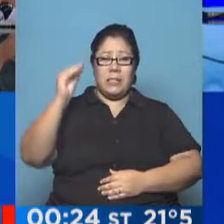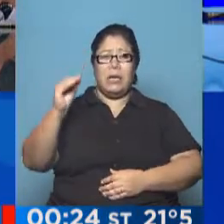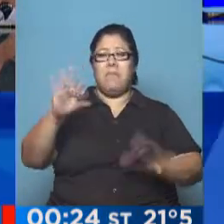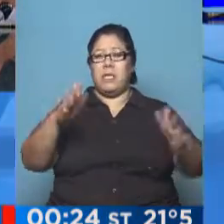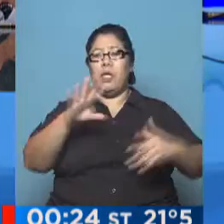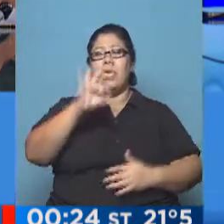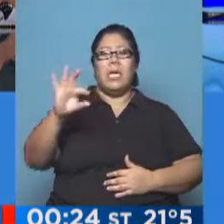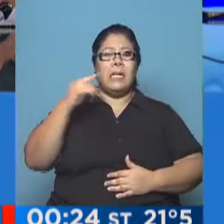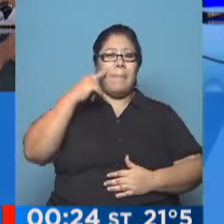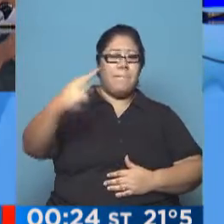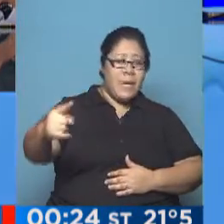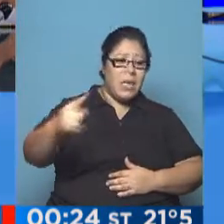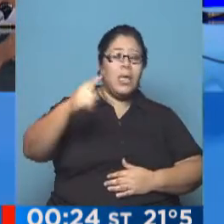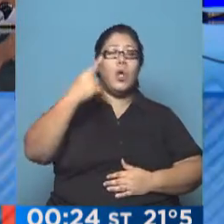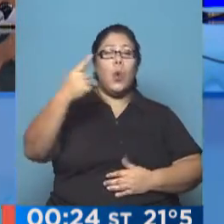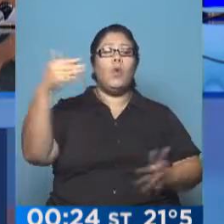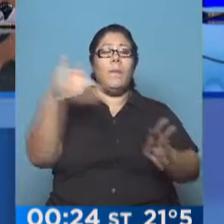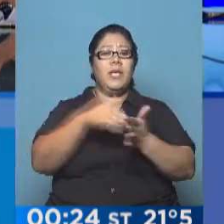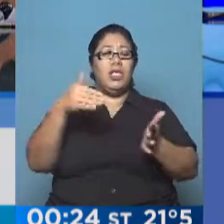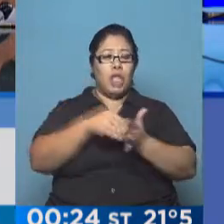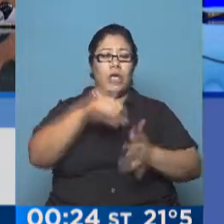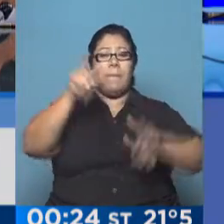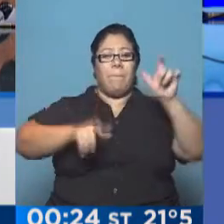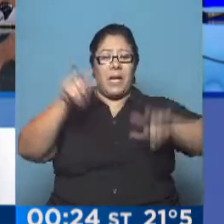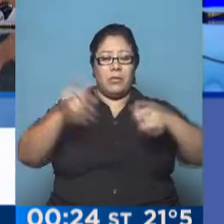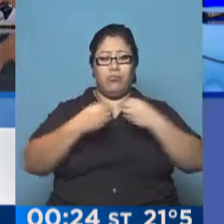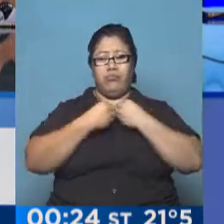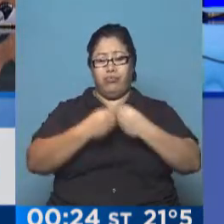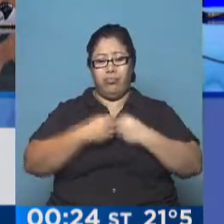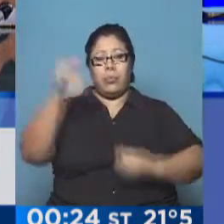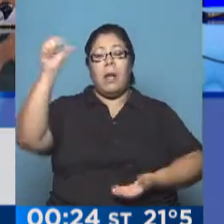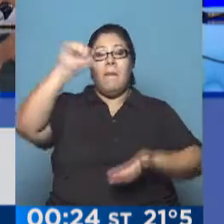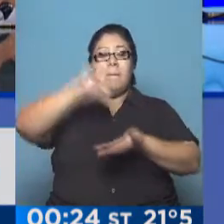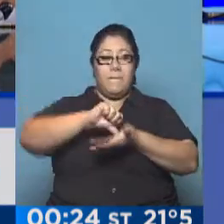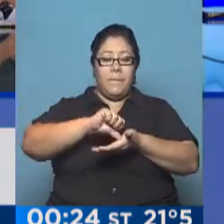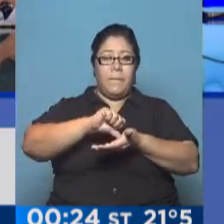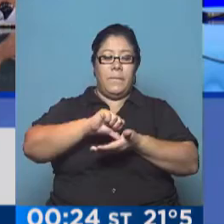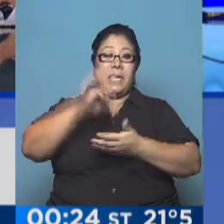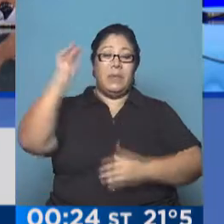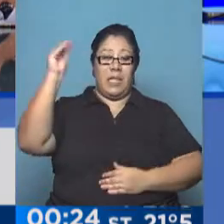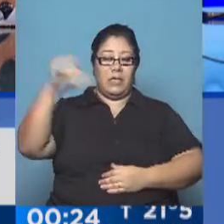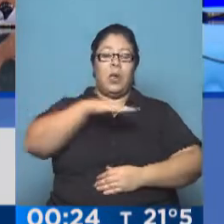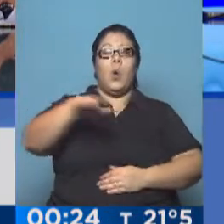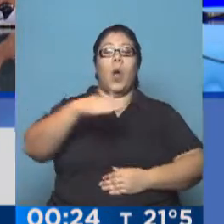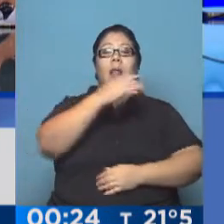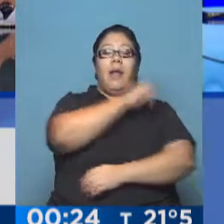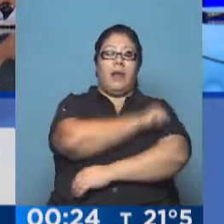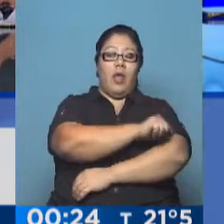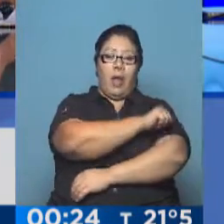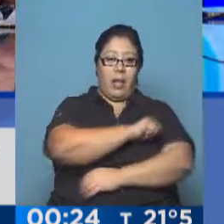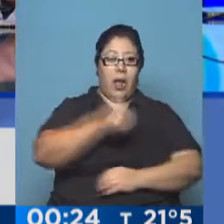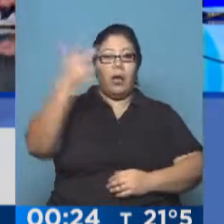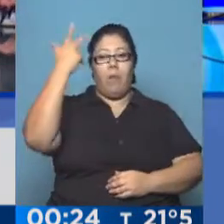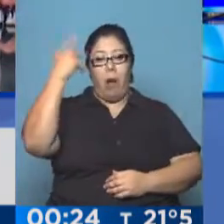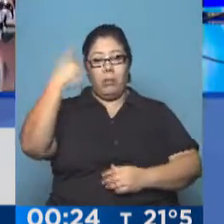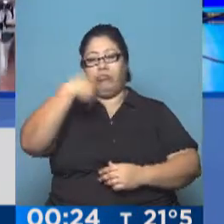personas en San Pablo. Estamos viendo ahí imágenes de Río de Janeiro, de la Avenida Paulista, de los diferentes lugares donde se concretaron